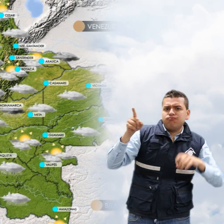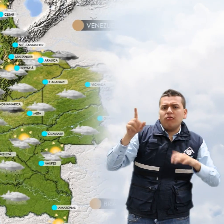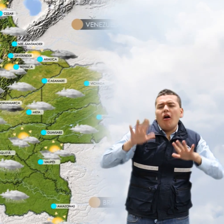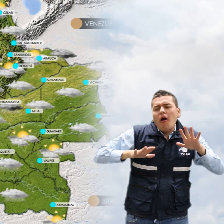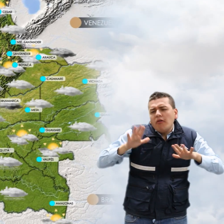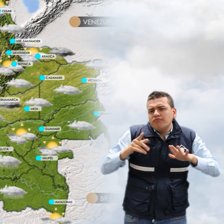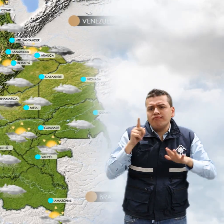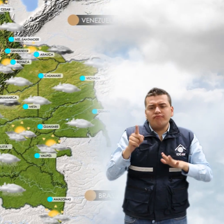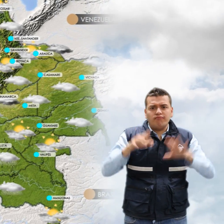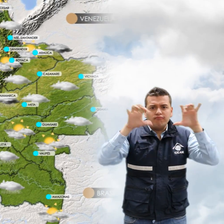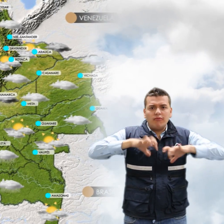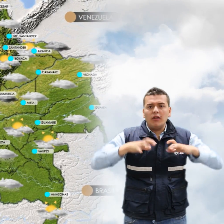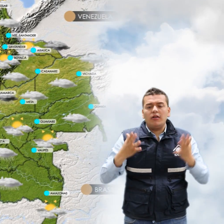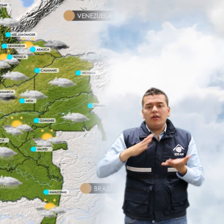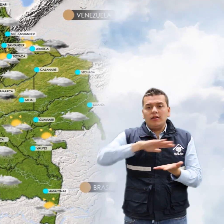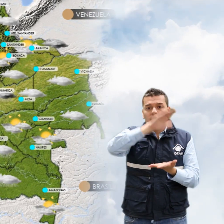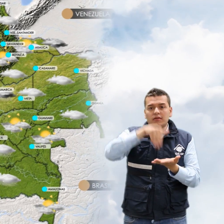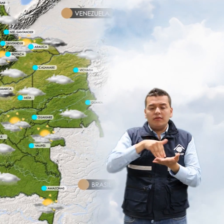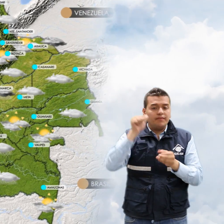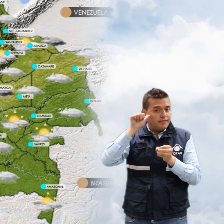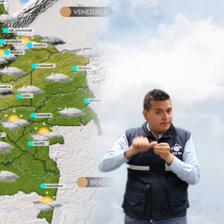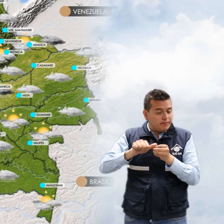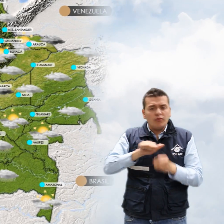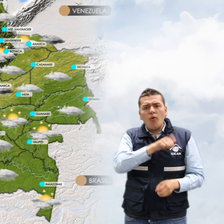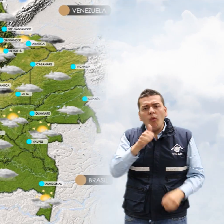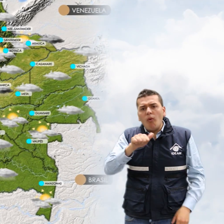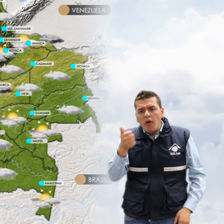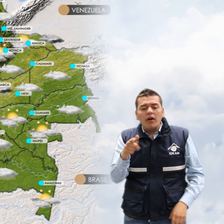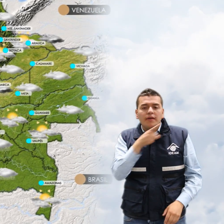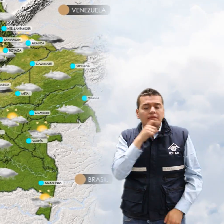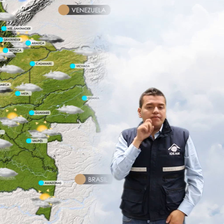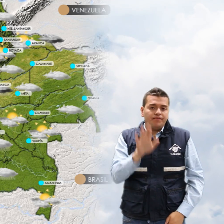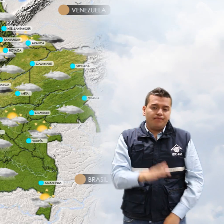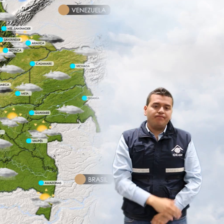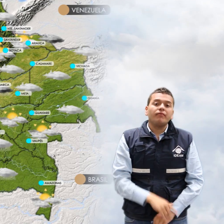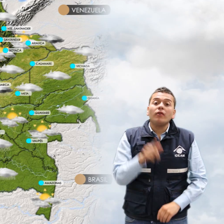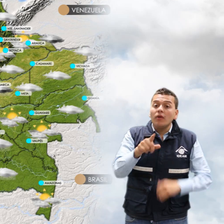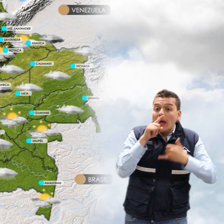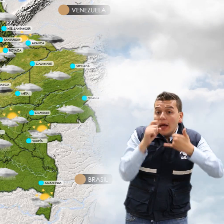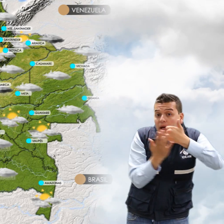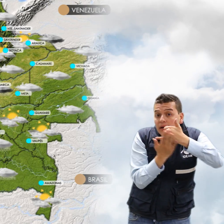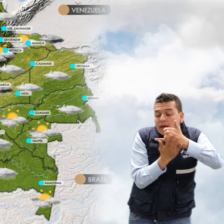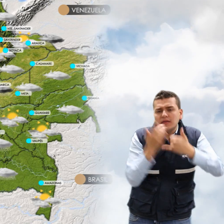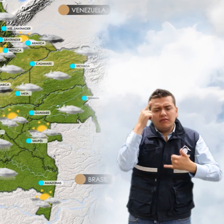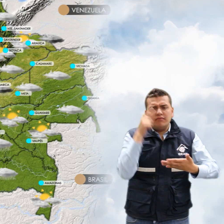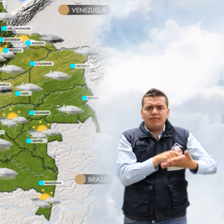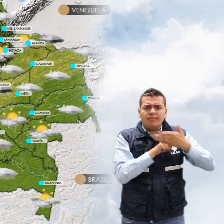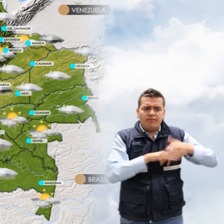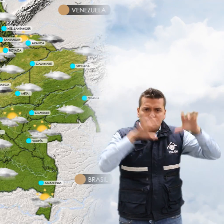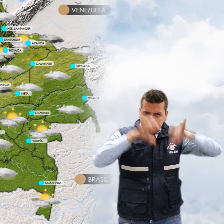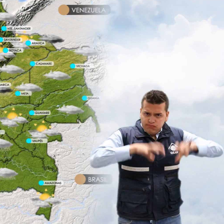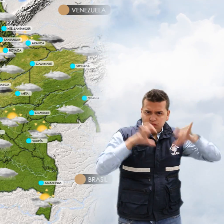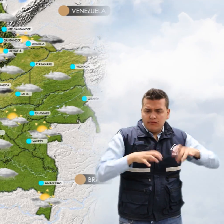de lluvia en sectores del centro de Arauca. El resto de la región, condiciones secas. En la Amazonía, se prevé condiciones de